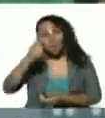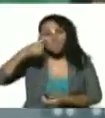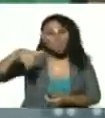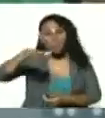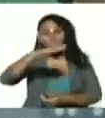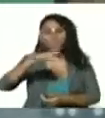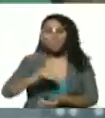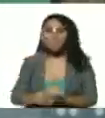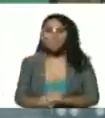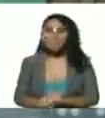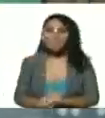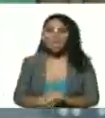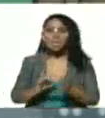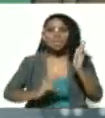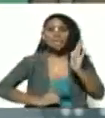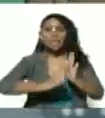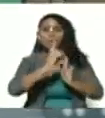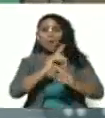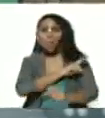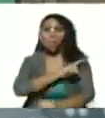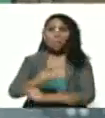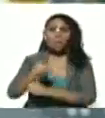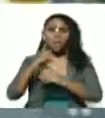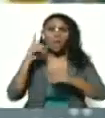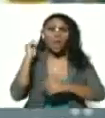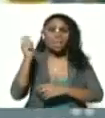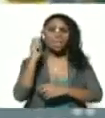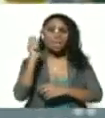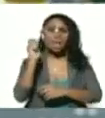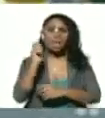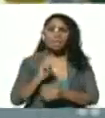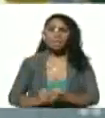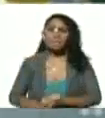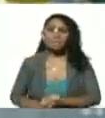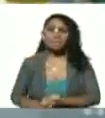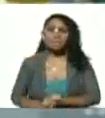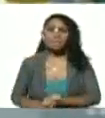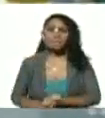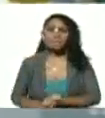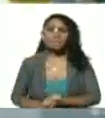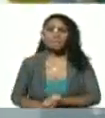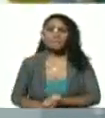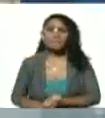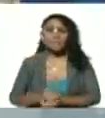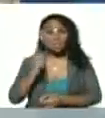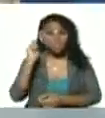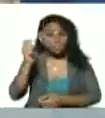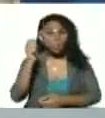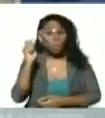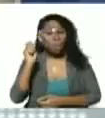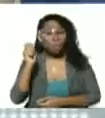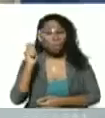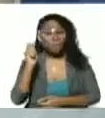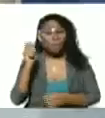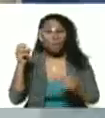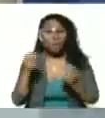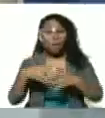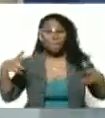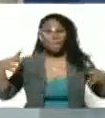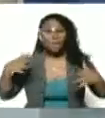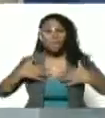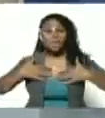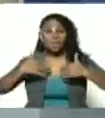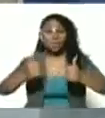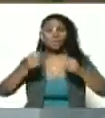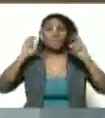desarrollando y cumpliendo sus tareas sus tareas en el campo de la salud